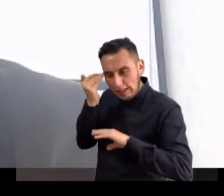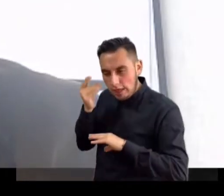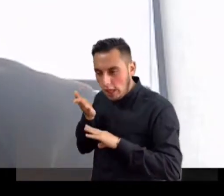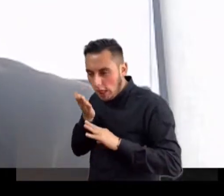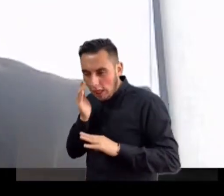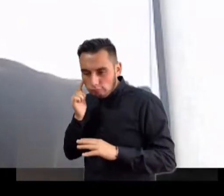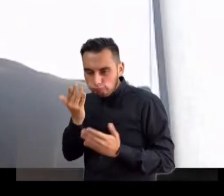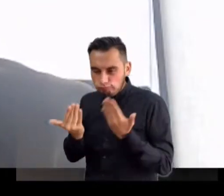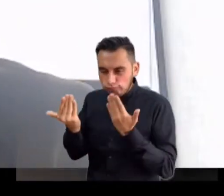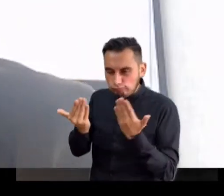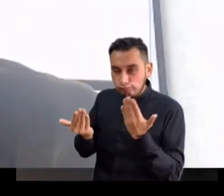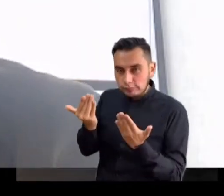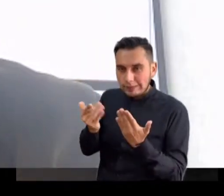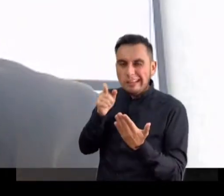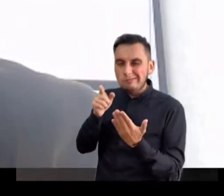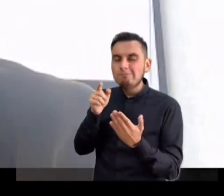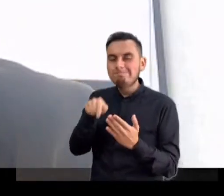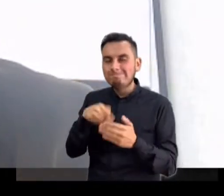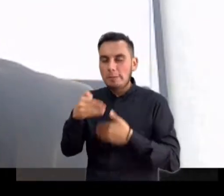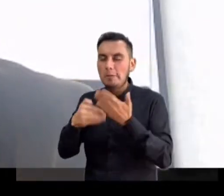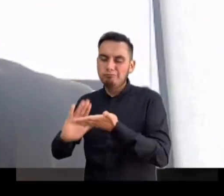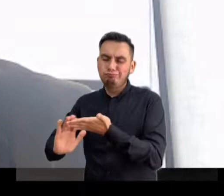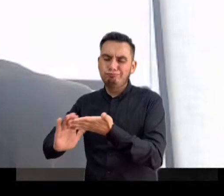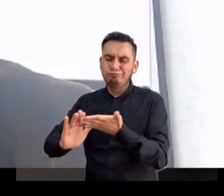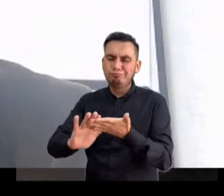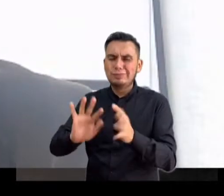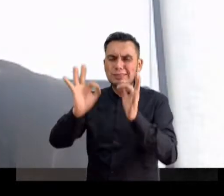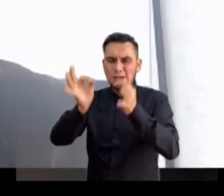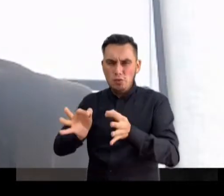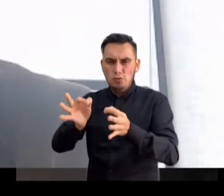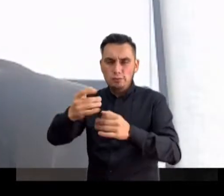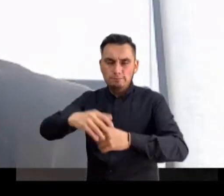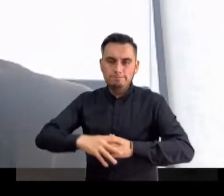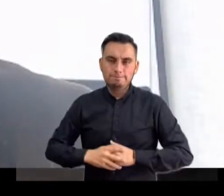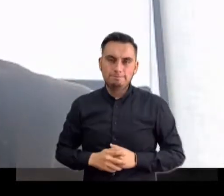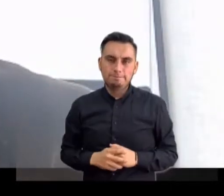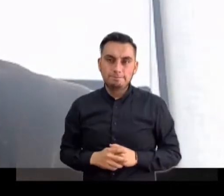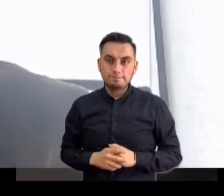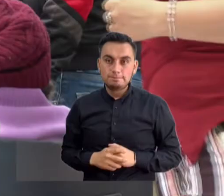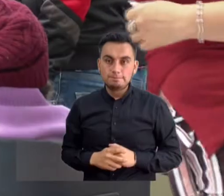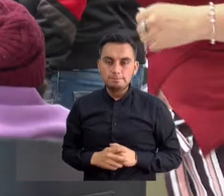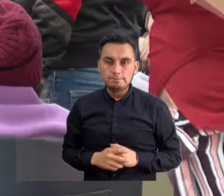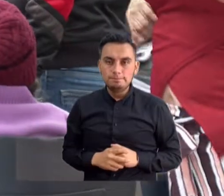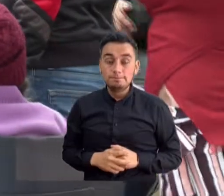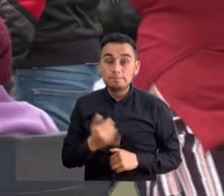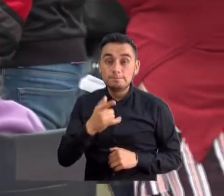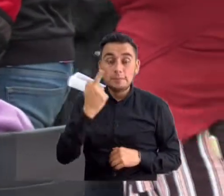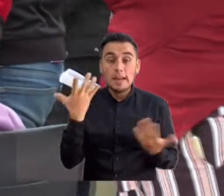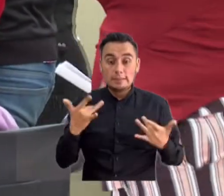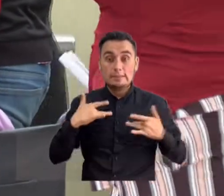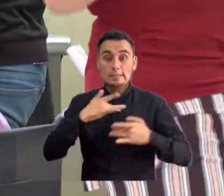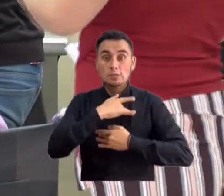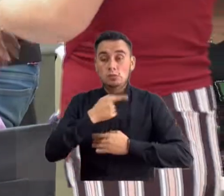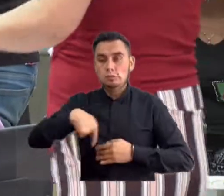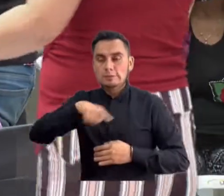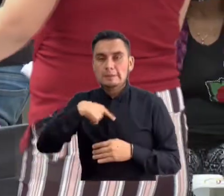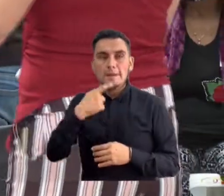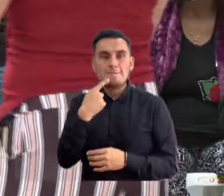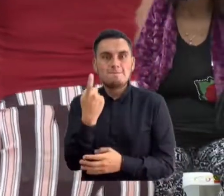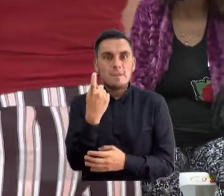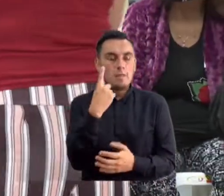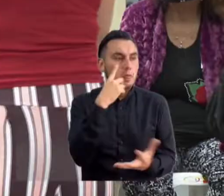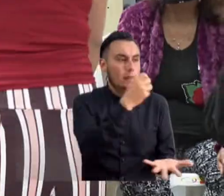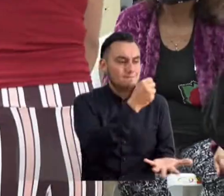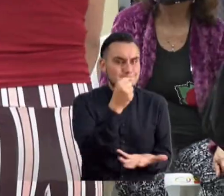ponga la lupa allí, vamos a terminar solucionando el problema de manera mucho más eficaz. En el sector de la salud preocupa que la